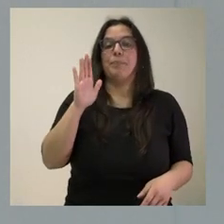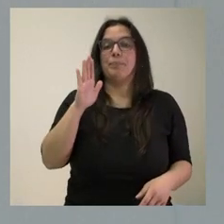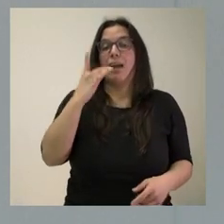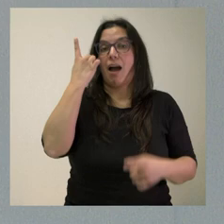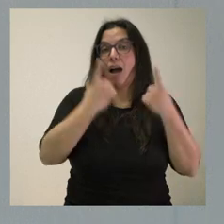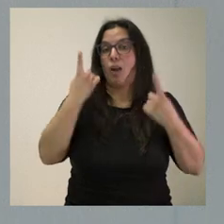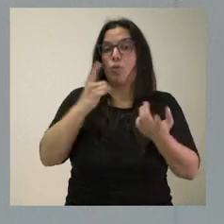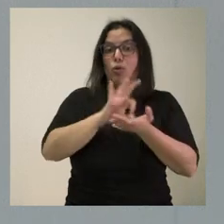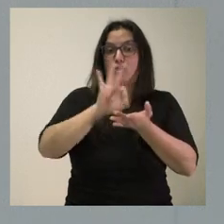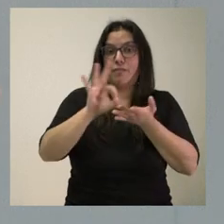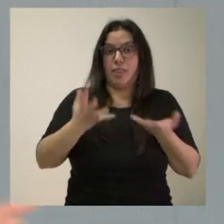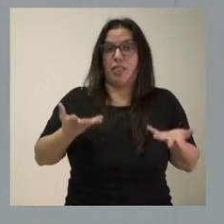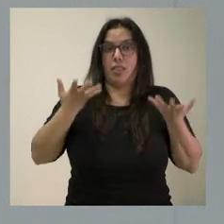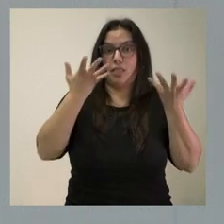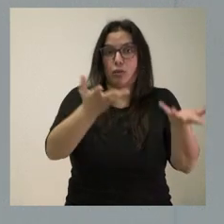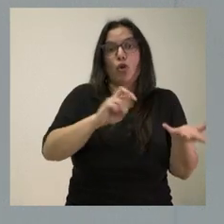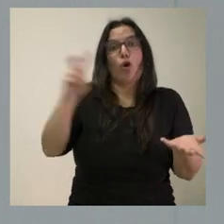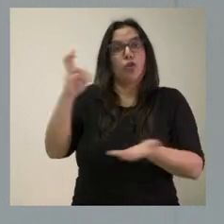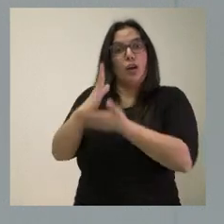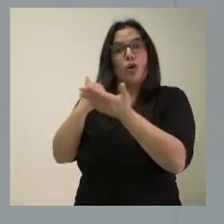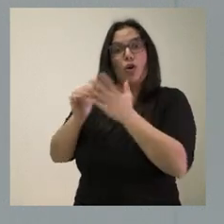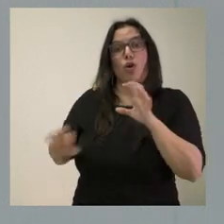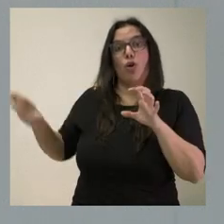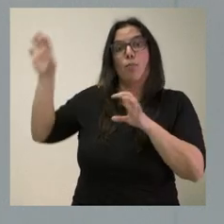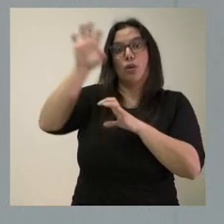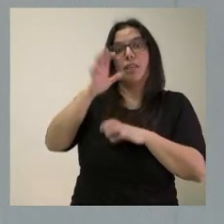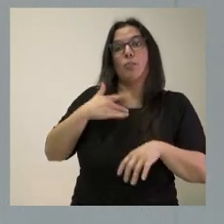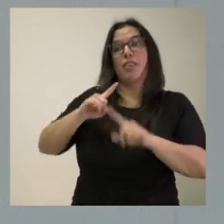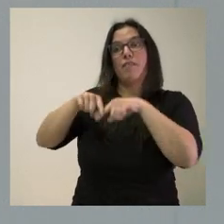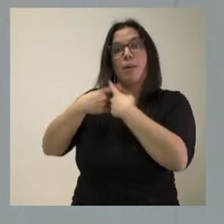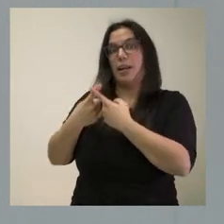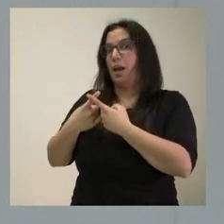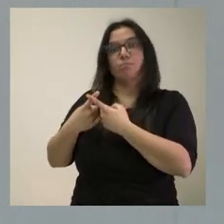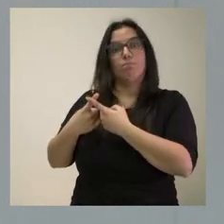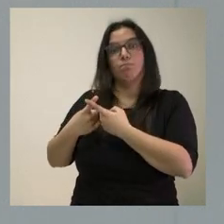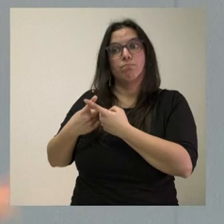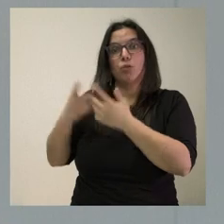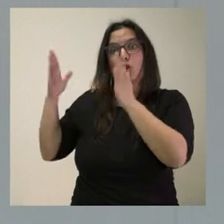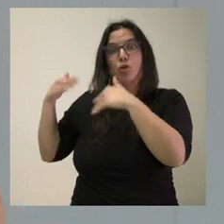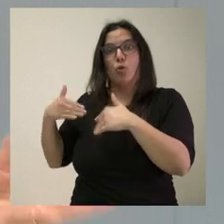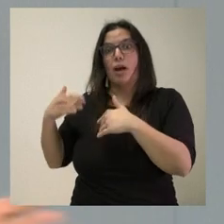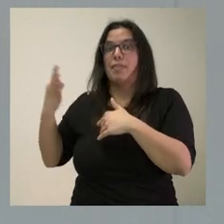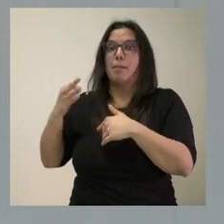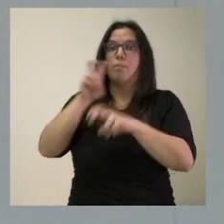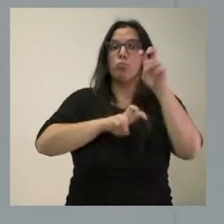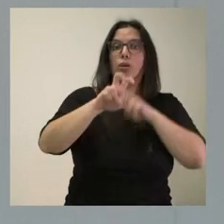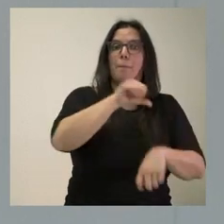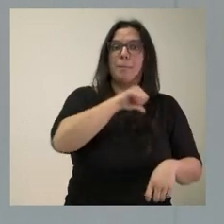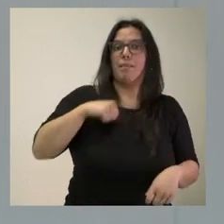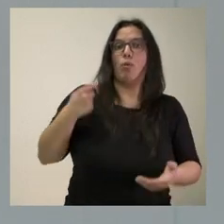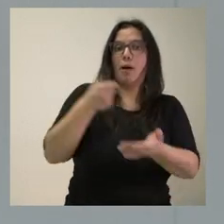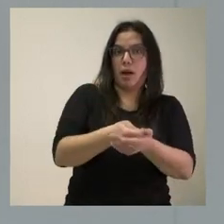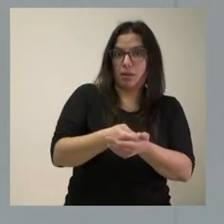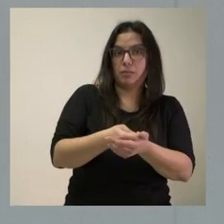estas prestaciones sanitarias, a lo mejor en otras comunidades autónomas, las familias tienen que acudir a la prestación de la sanidad privada y tiene un coste económico.